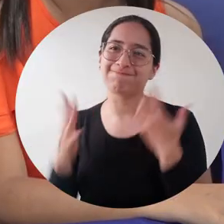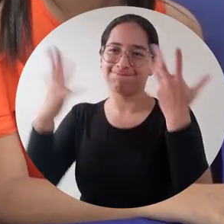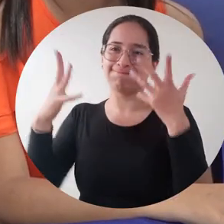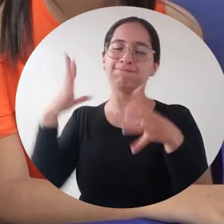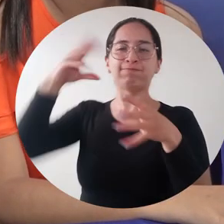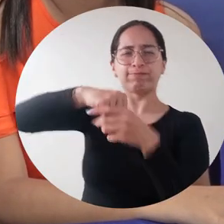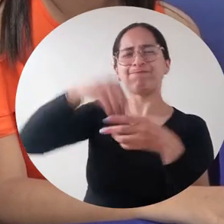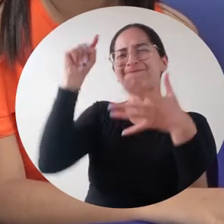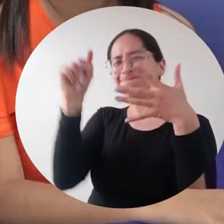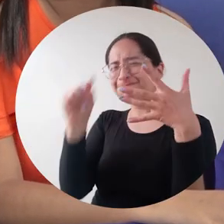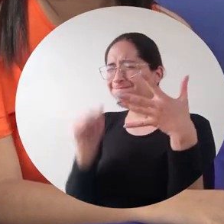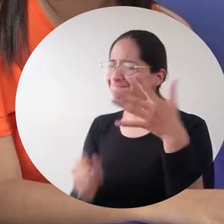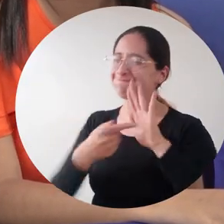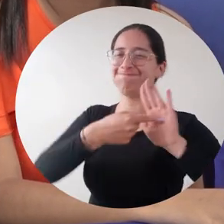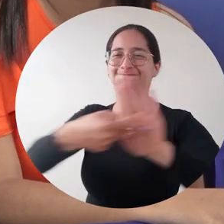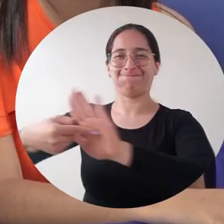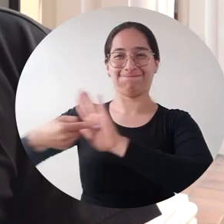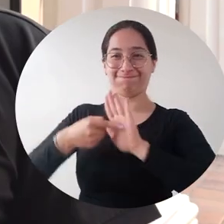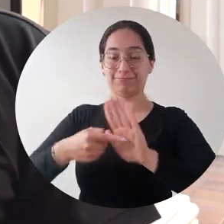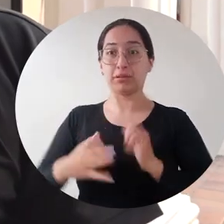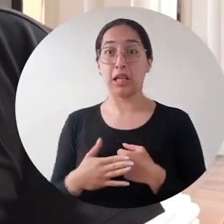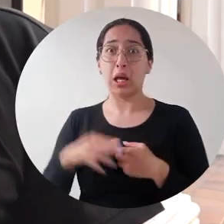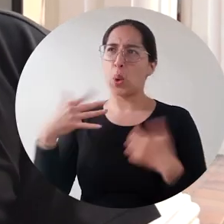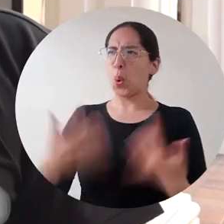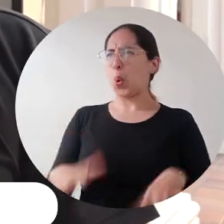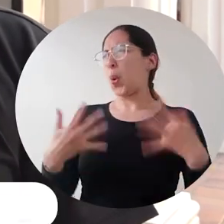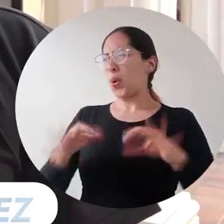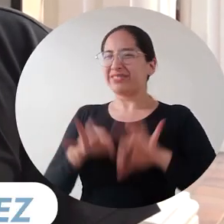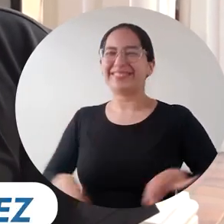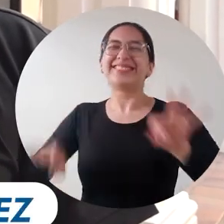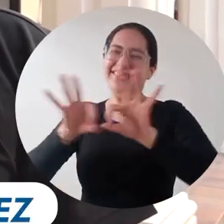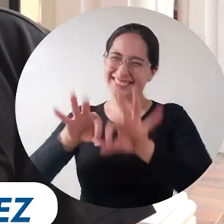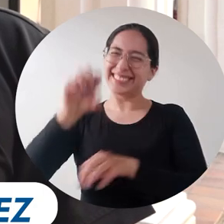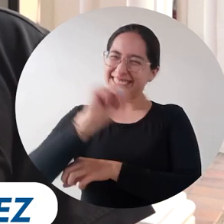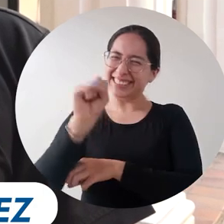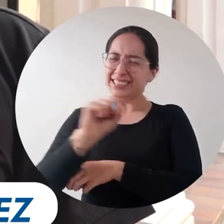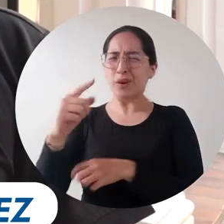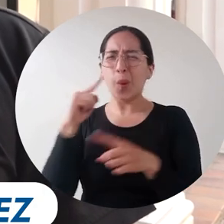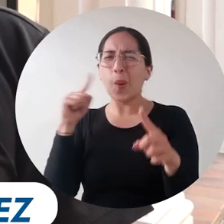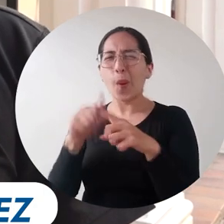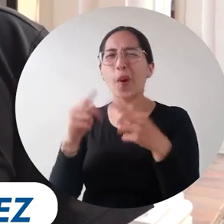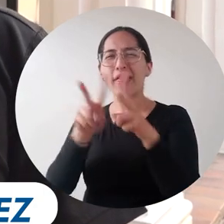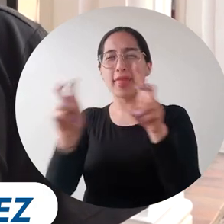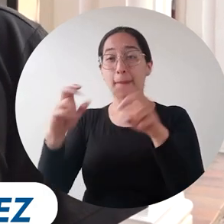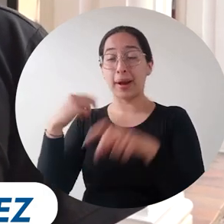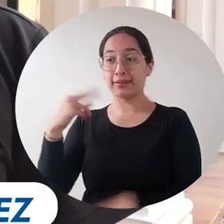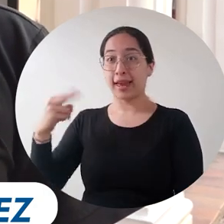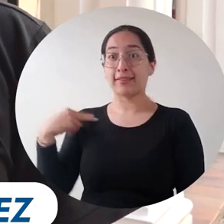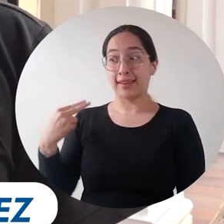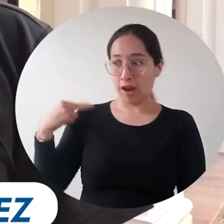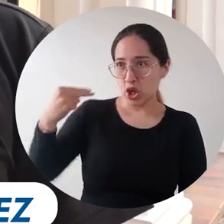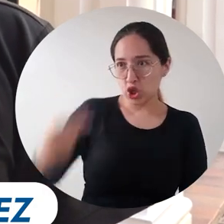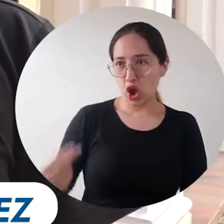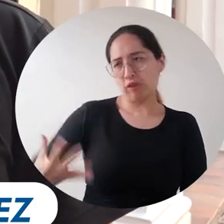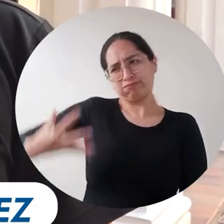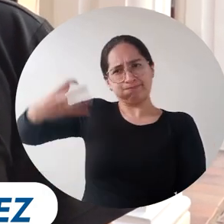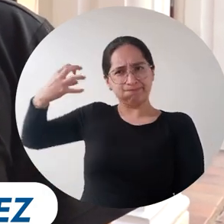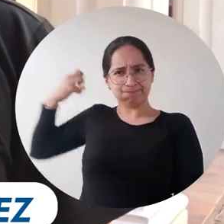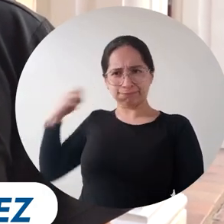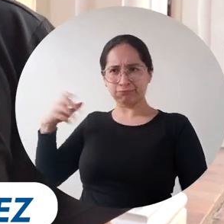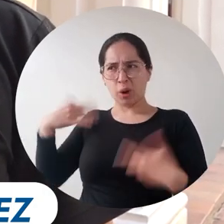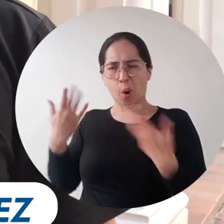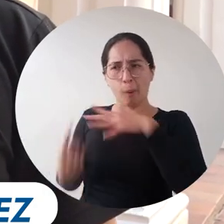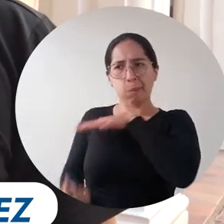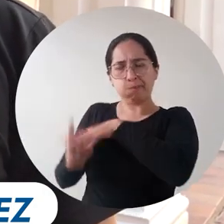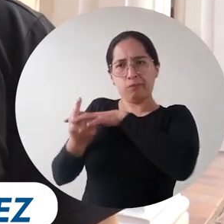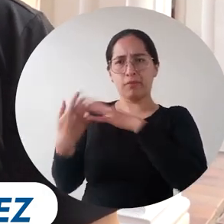Una programación muy importante, fortalecer el análisis histórico de la Universidad del